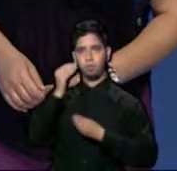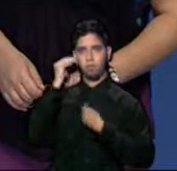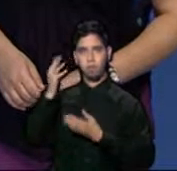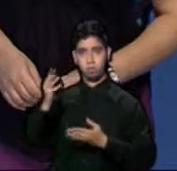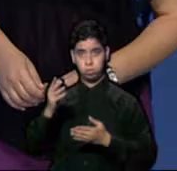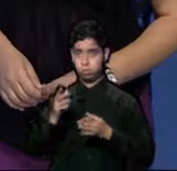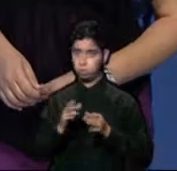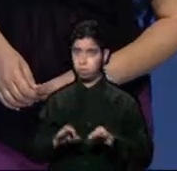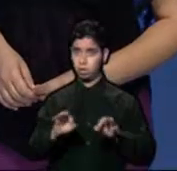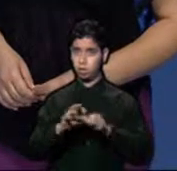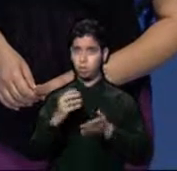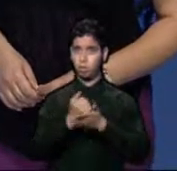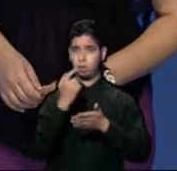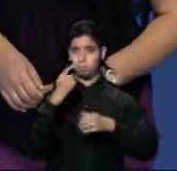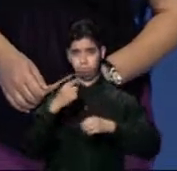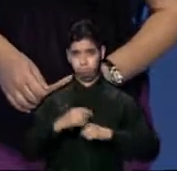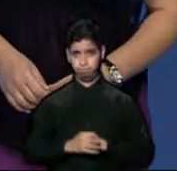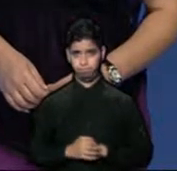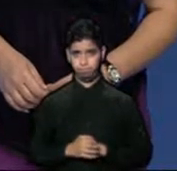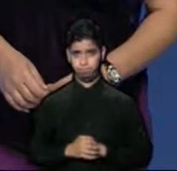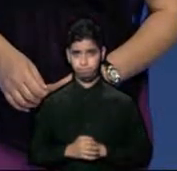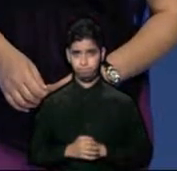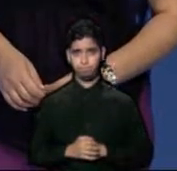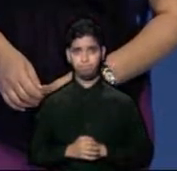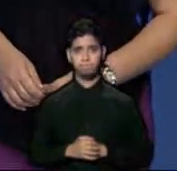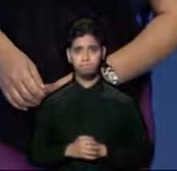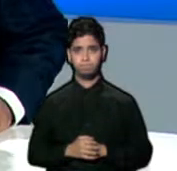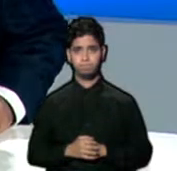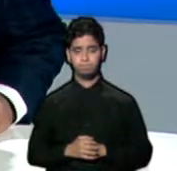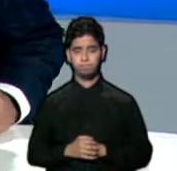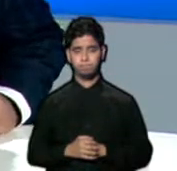Les informó su meteoróloga Suheili López Belén.